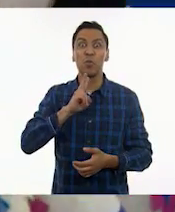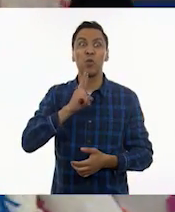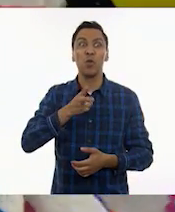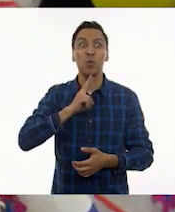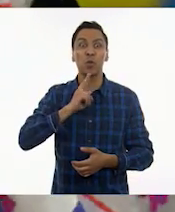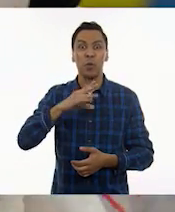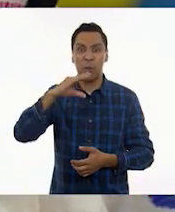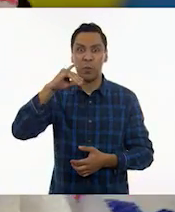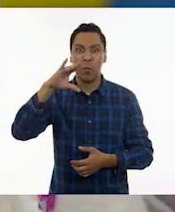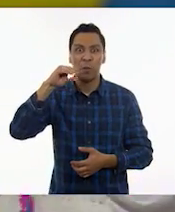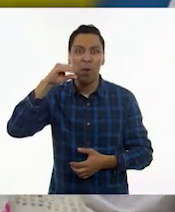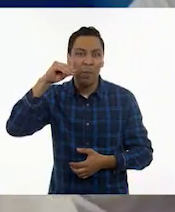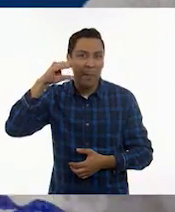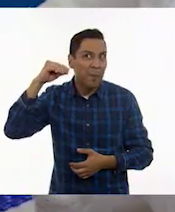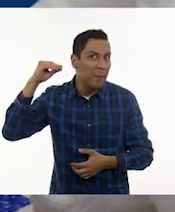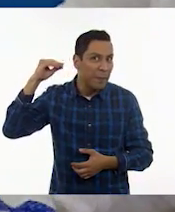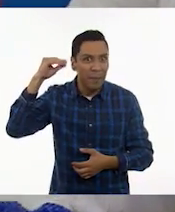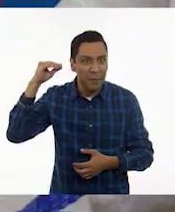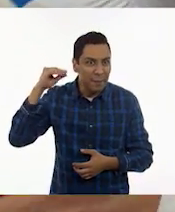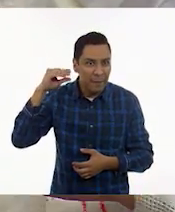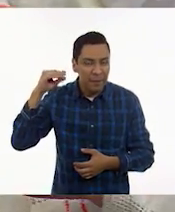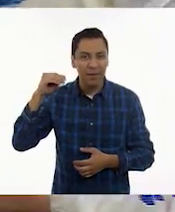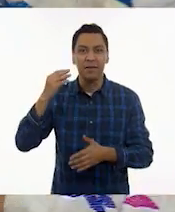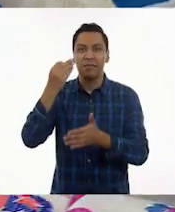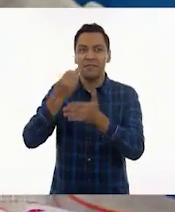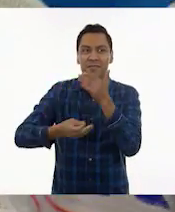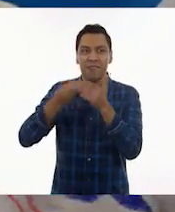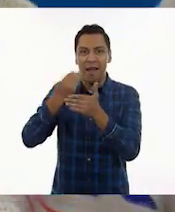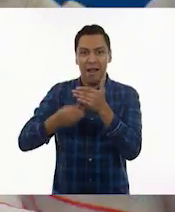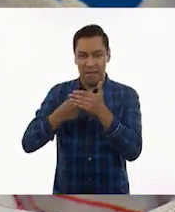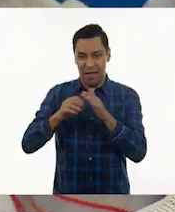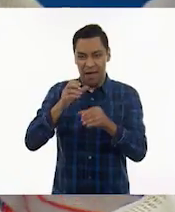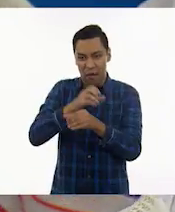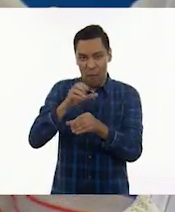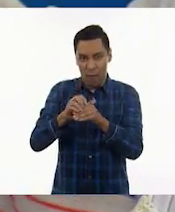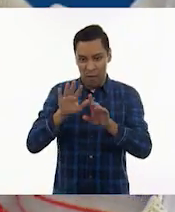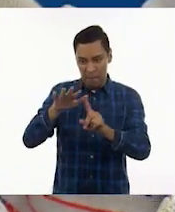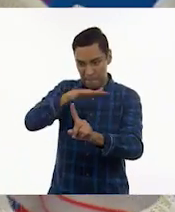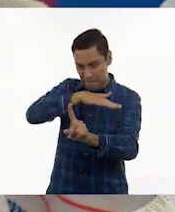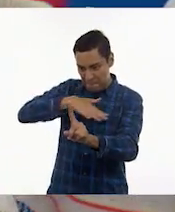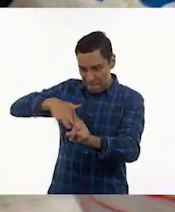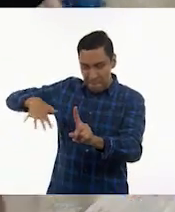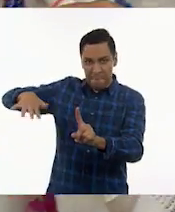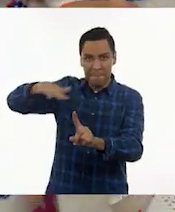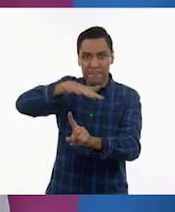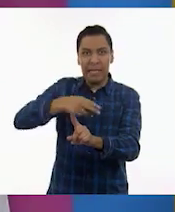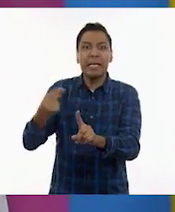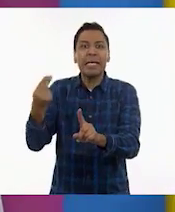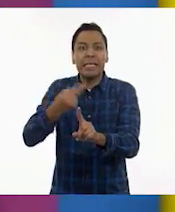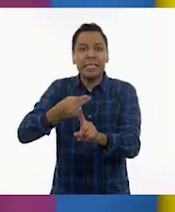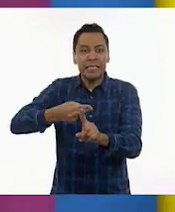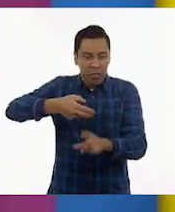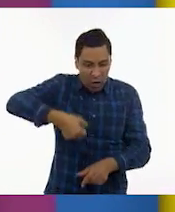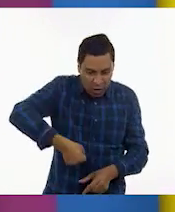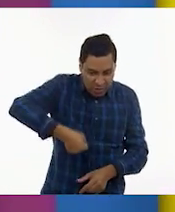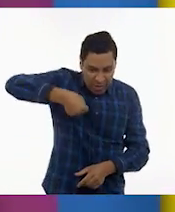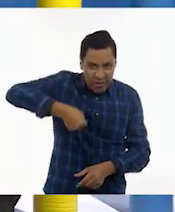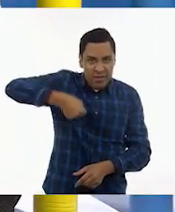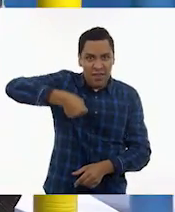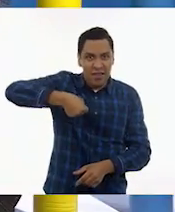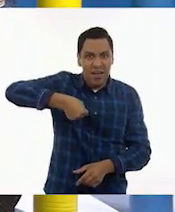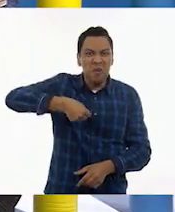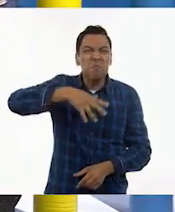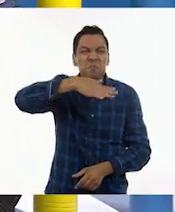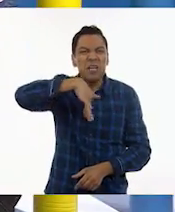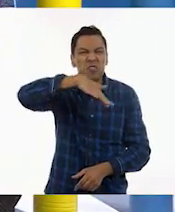falta mi utilería. Necesito una canasta. ¿Una canasta? Que está llena de